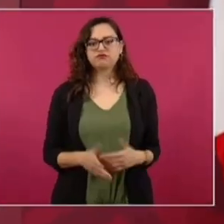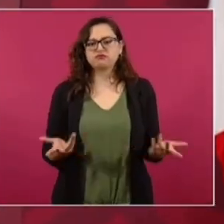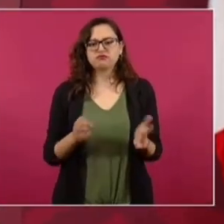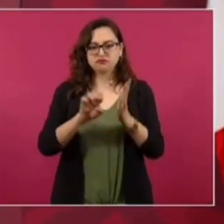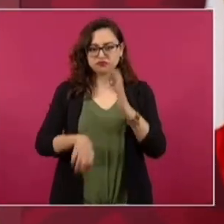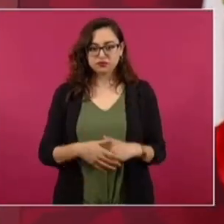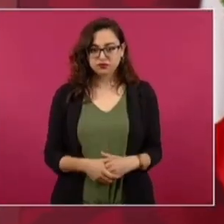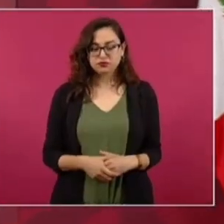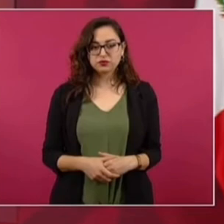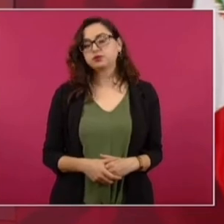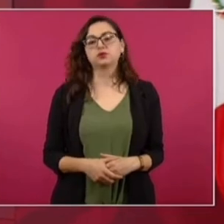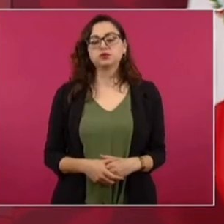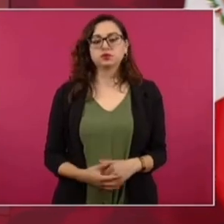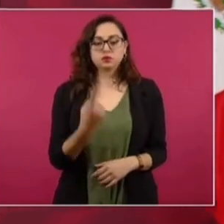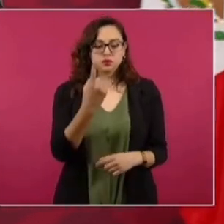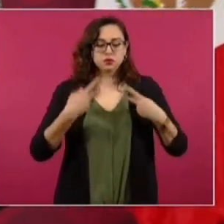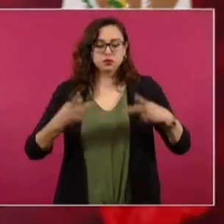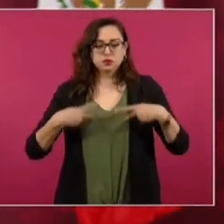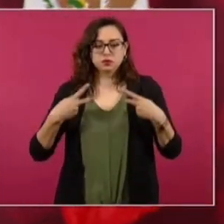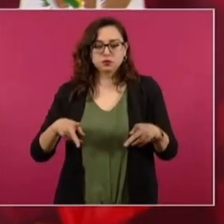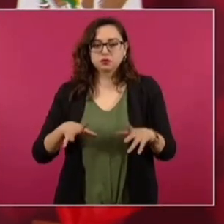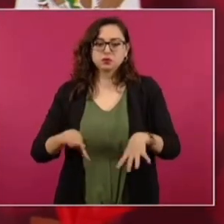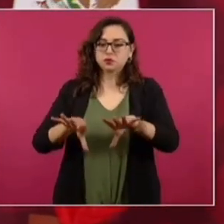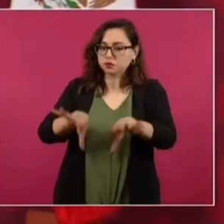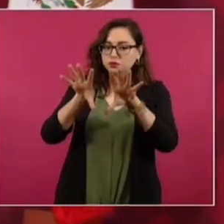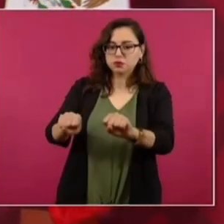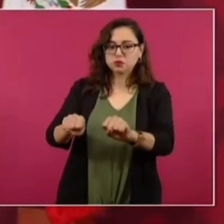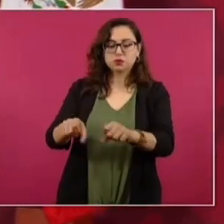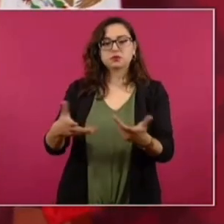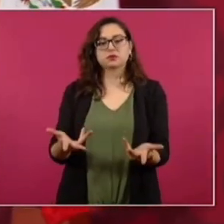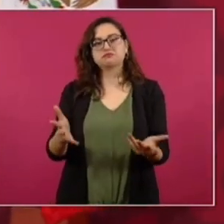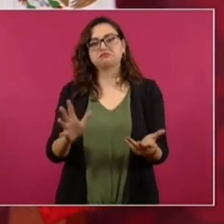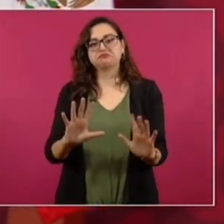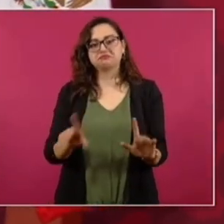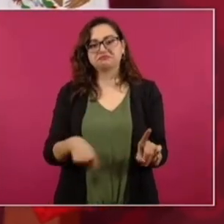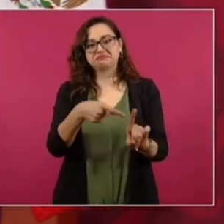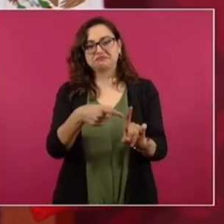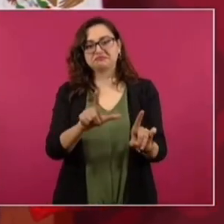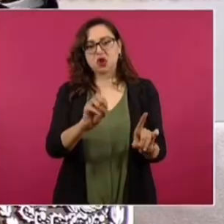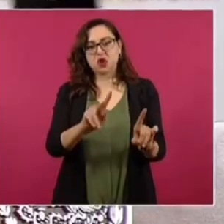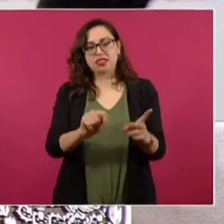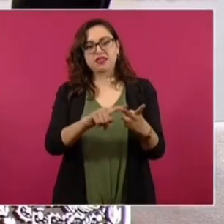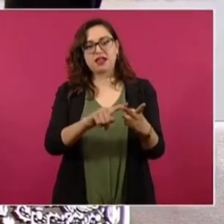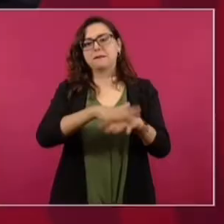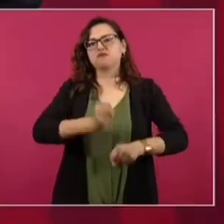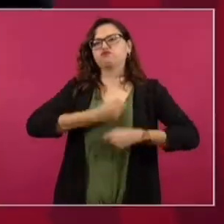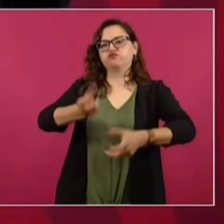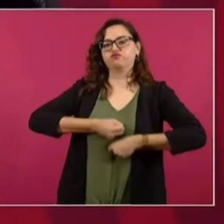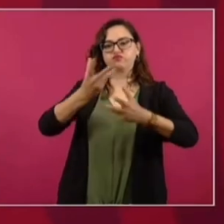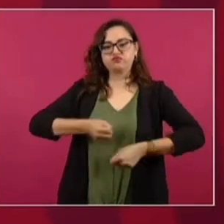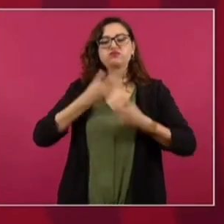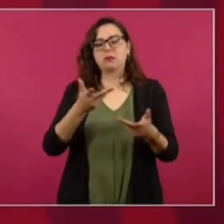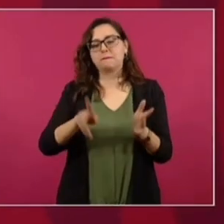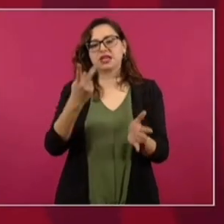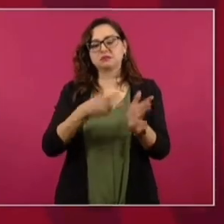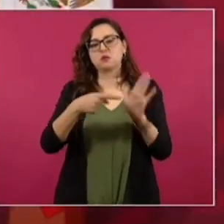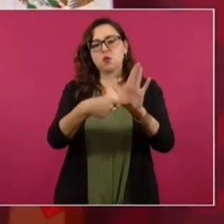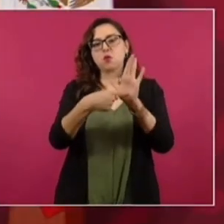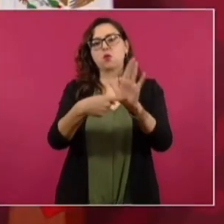Le hablamos a uno, de los que se exhiben más. Que Loret, que Alarraqui, que son más extravagantes. Ferriz,